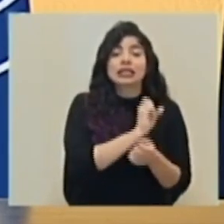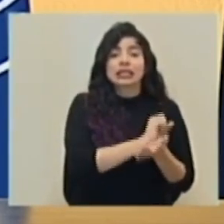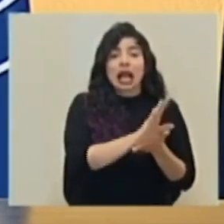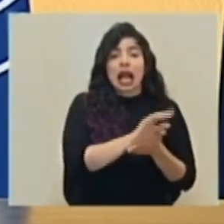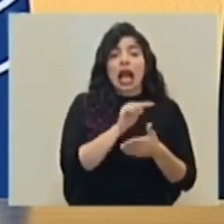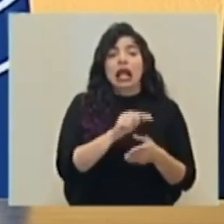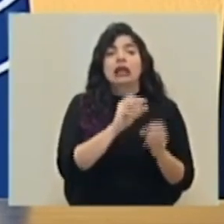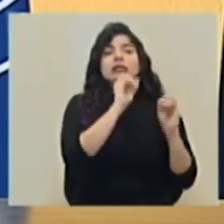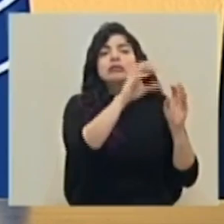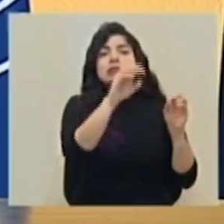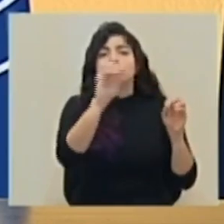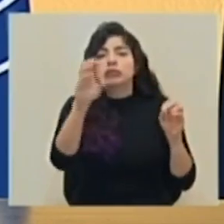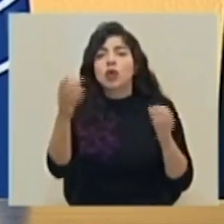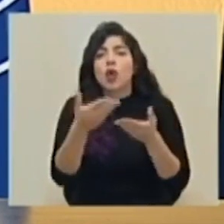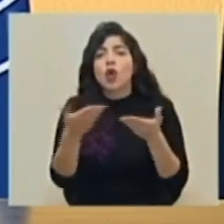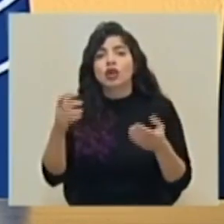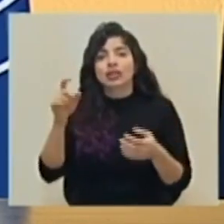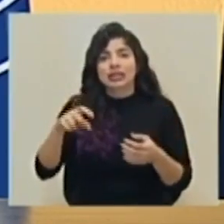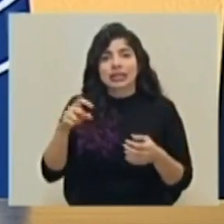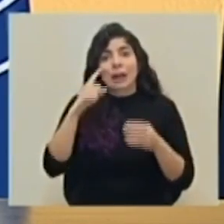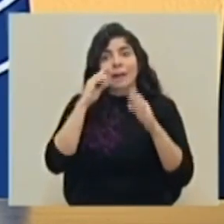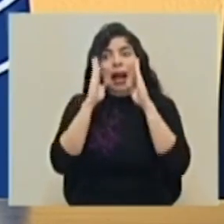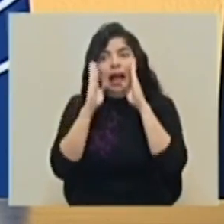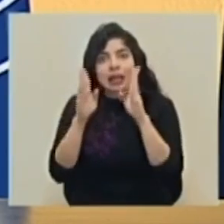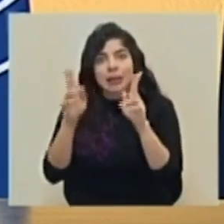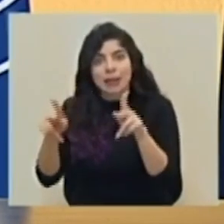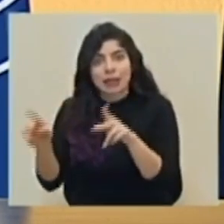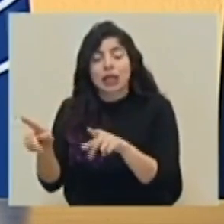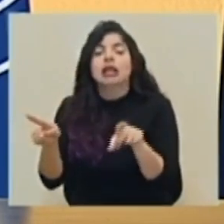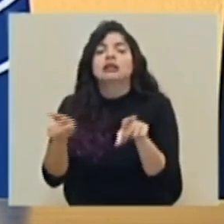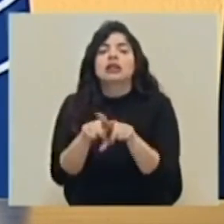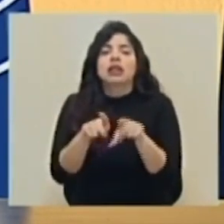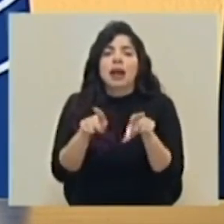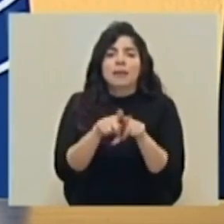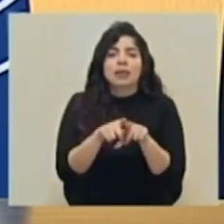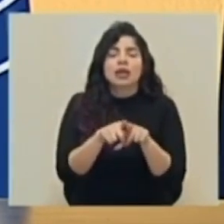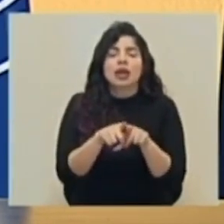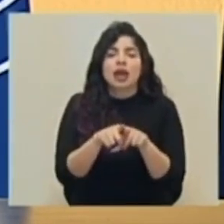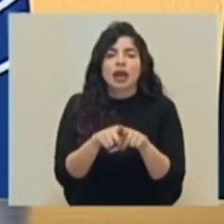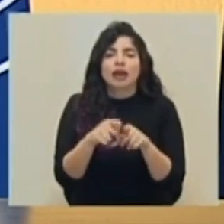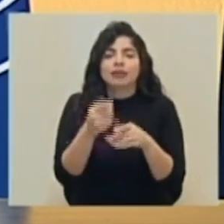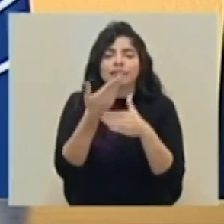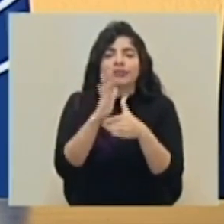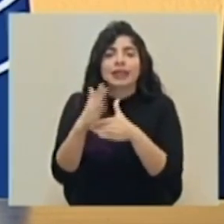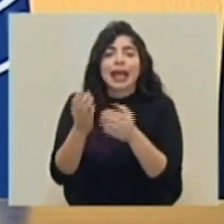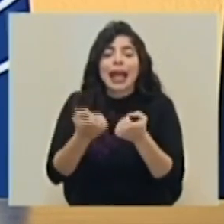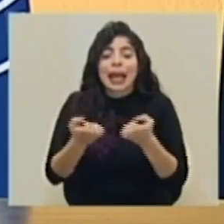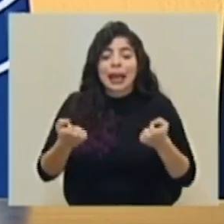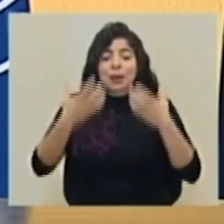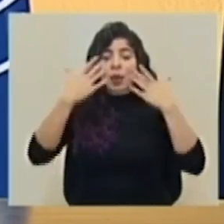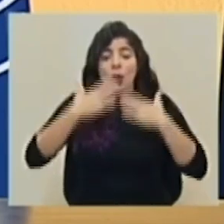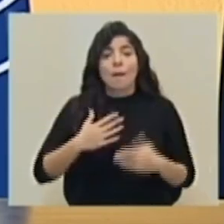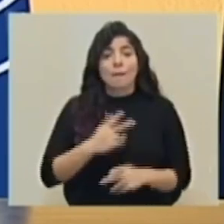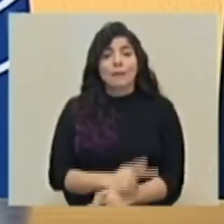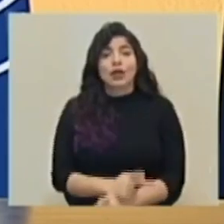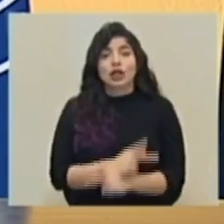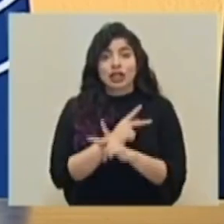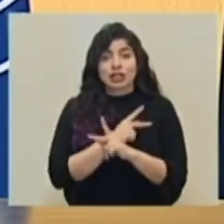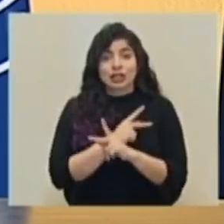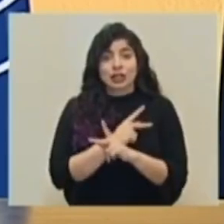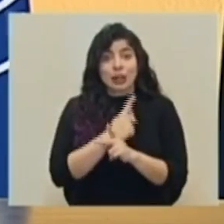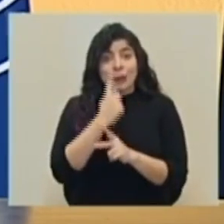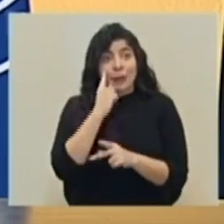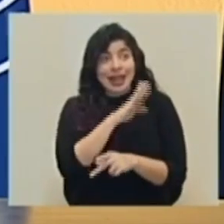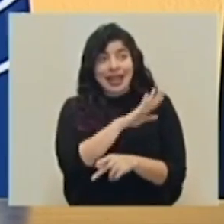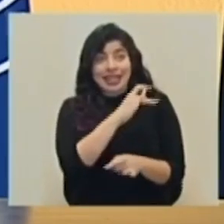con habituallamiento para la atención primaria de la población, sino además con la distribución de equipo de protección personal, no sólo para las